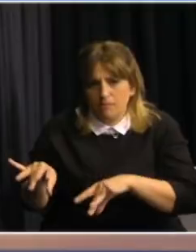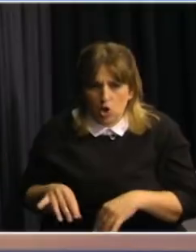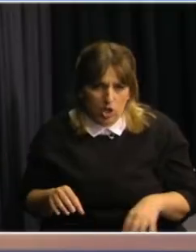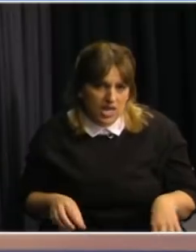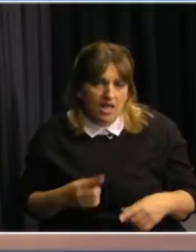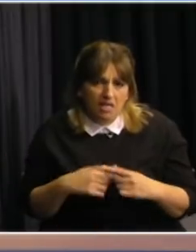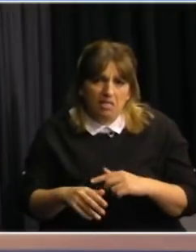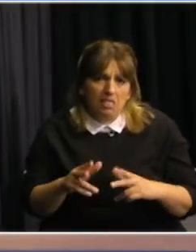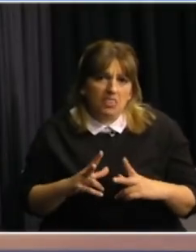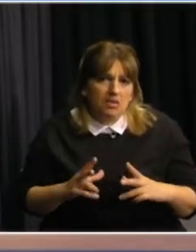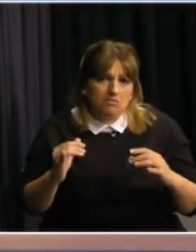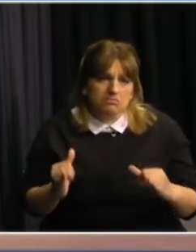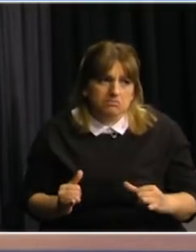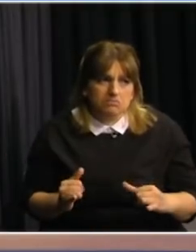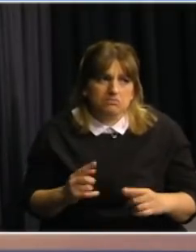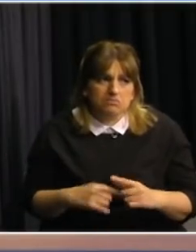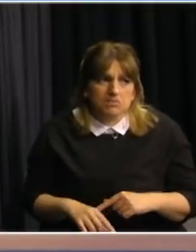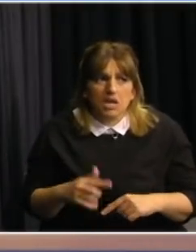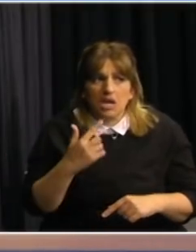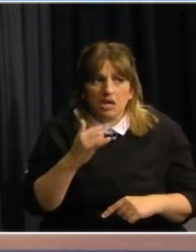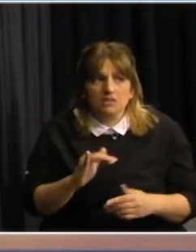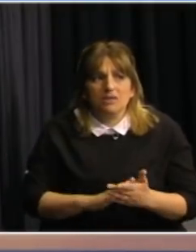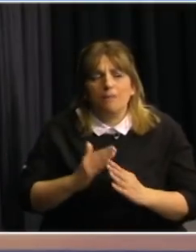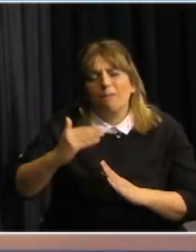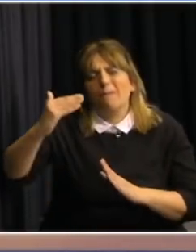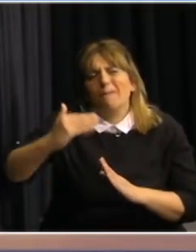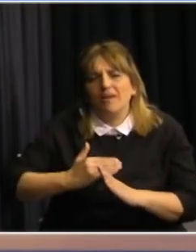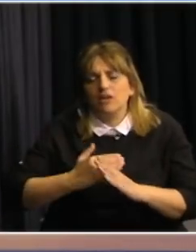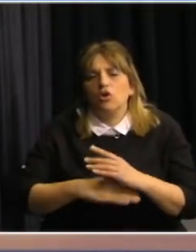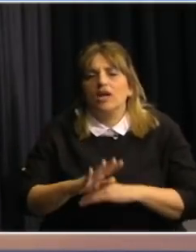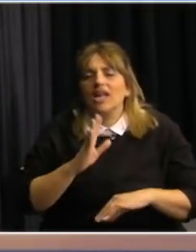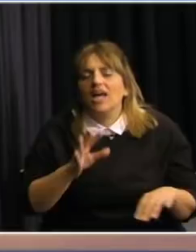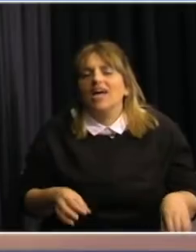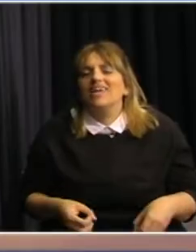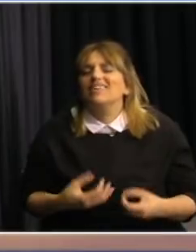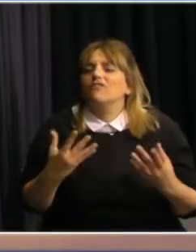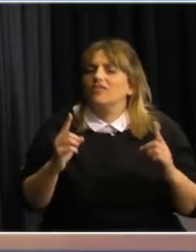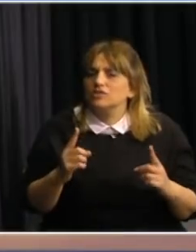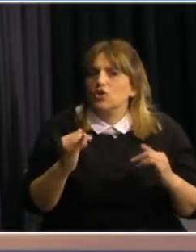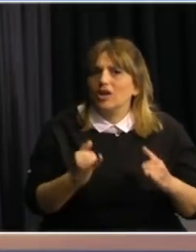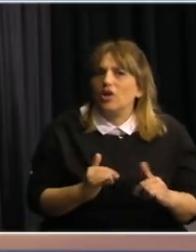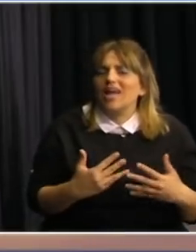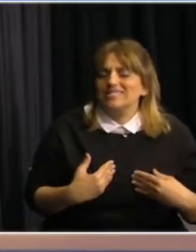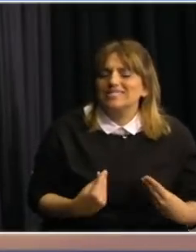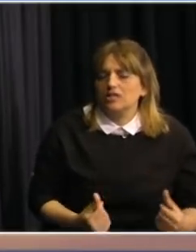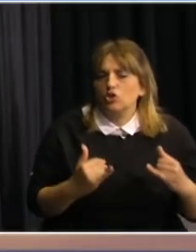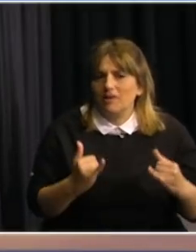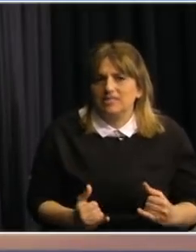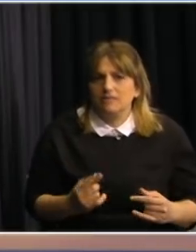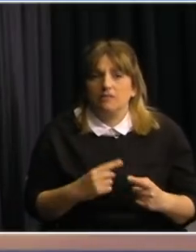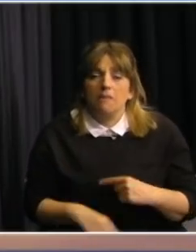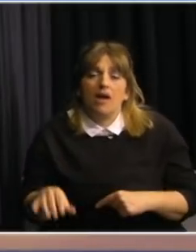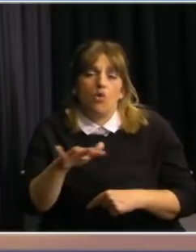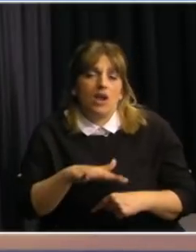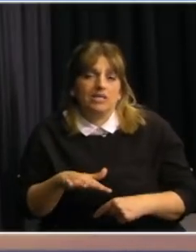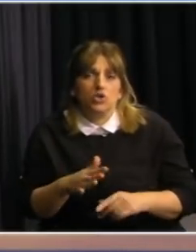inciden significativamente menos en la infección que los sintomáticos posiblemente esté en una zona